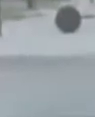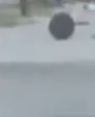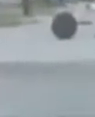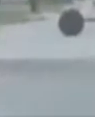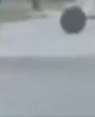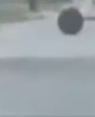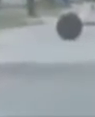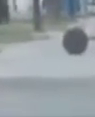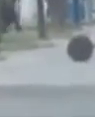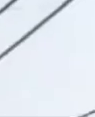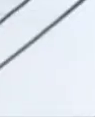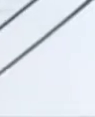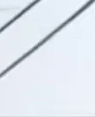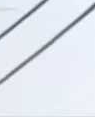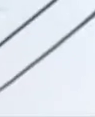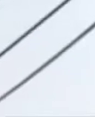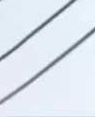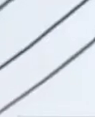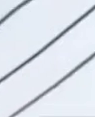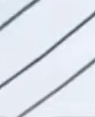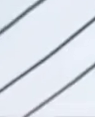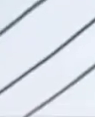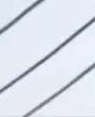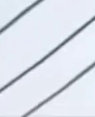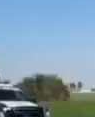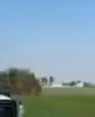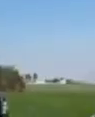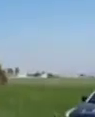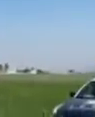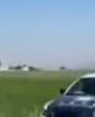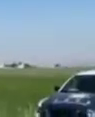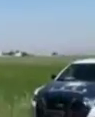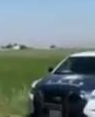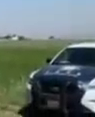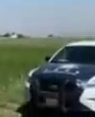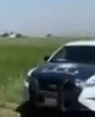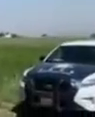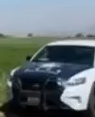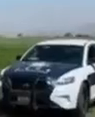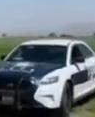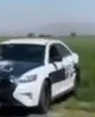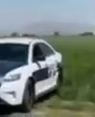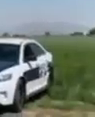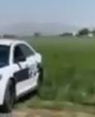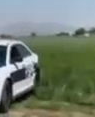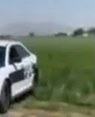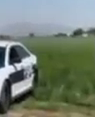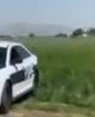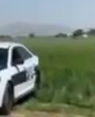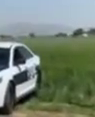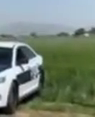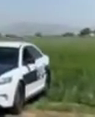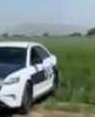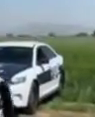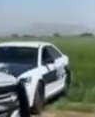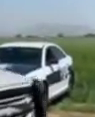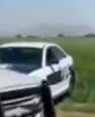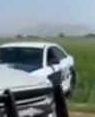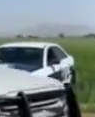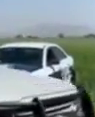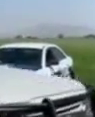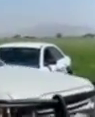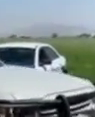adelantó que este martes asistirá el secretario de Gobernación, Adán Augusto López Hernández, a la conferencia de prensa matutina,